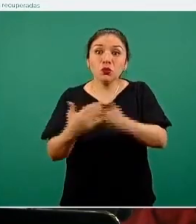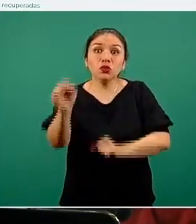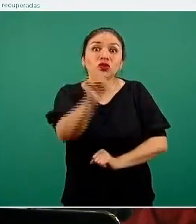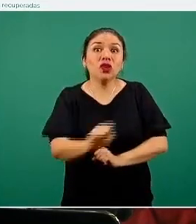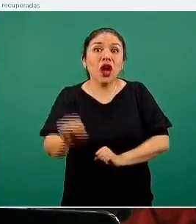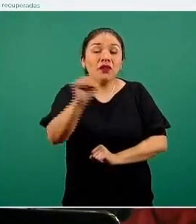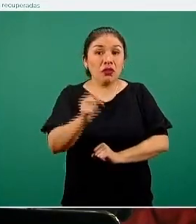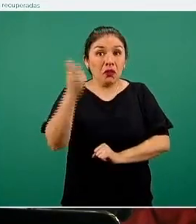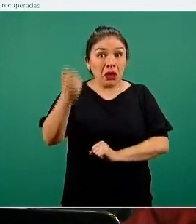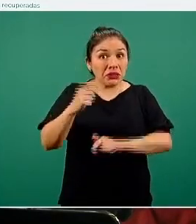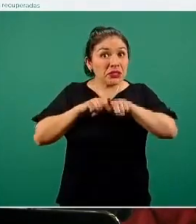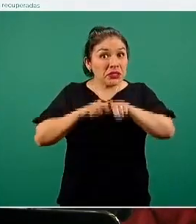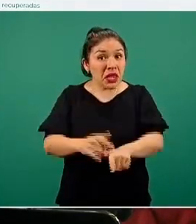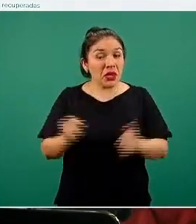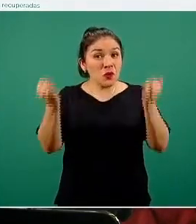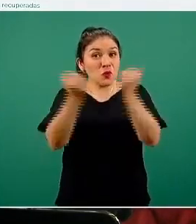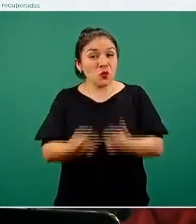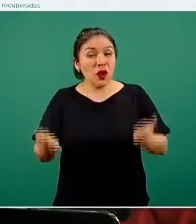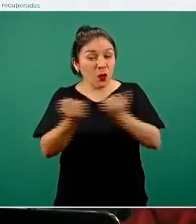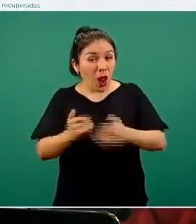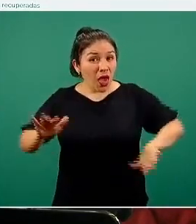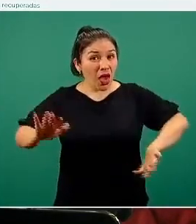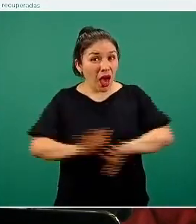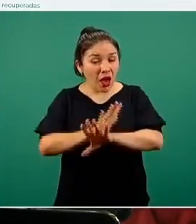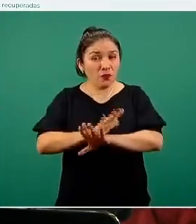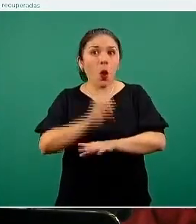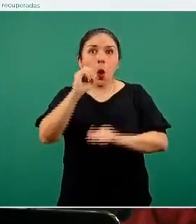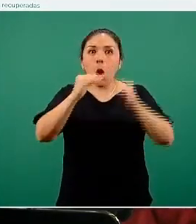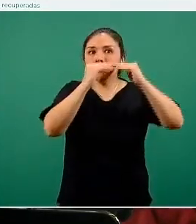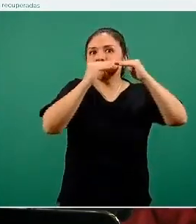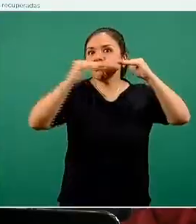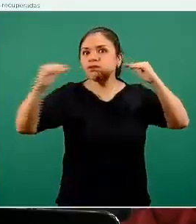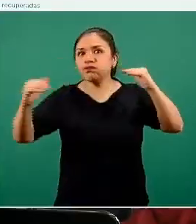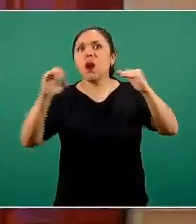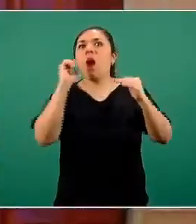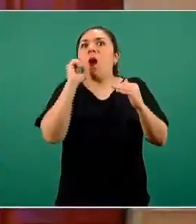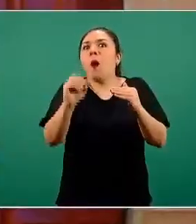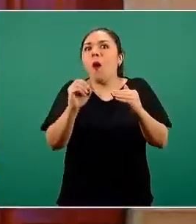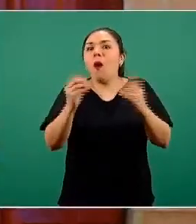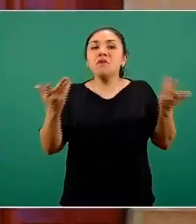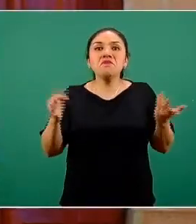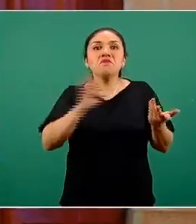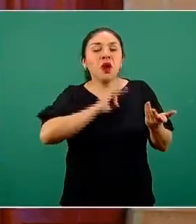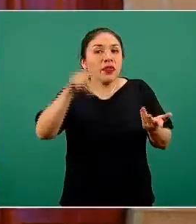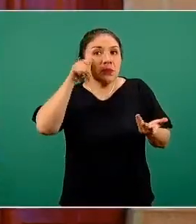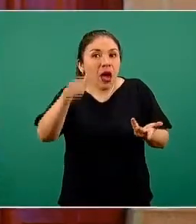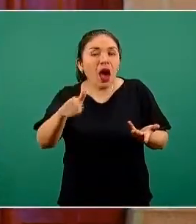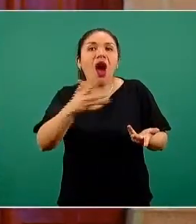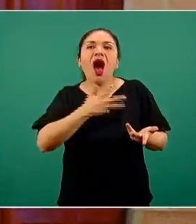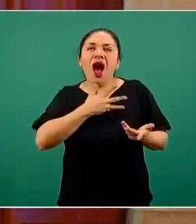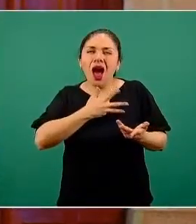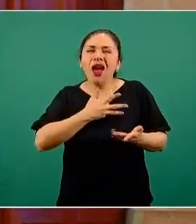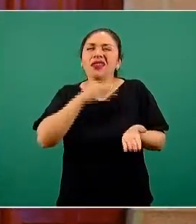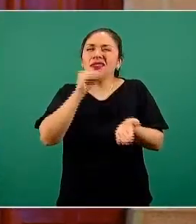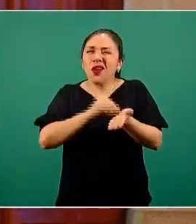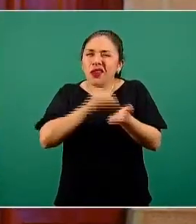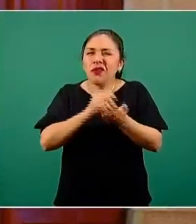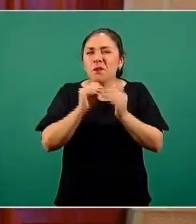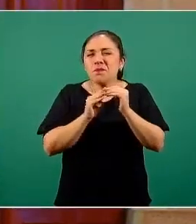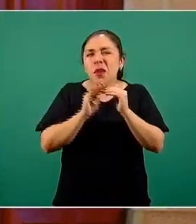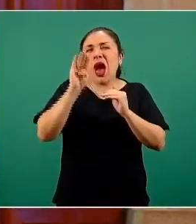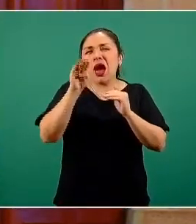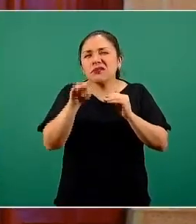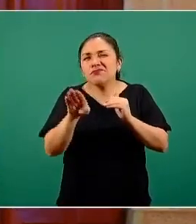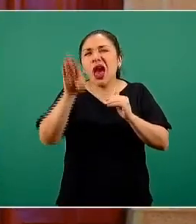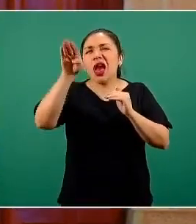este cambio nos revela más bien una meseta o igual y nos revela que todavía puede haber una tendencia ascendente,